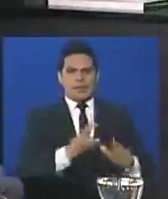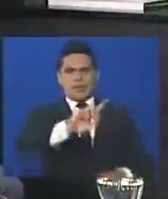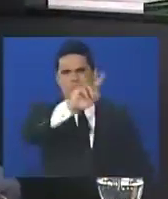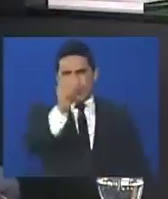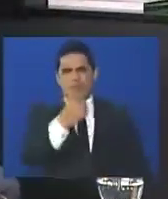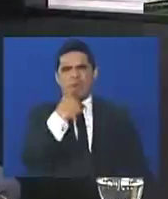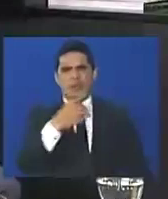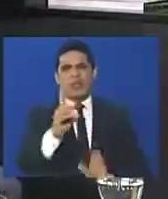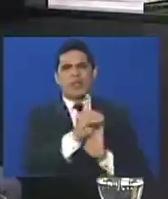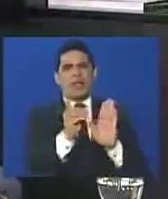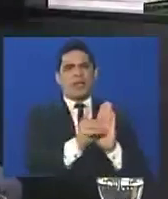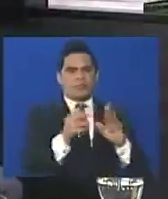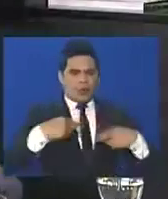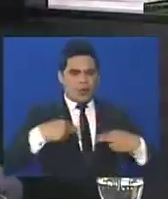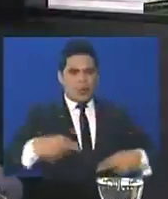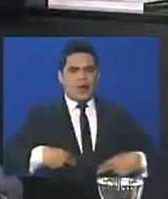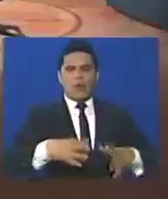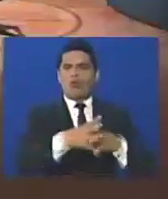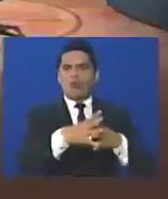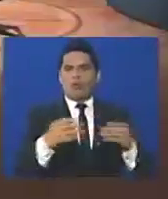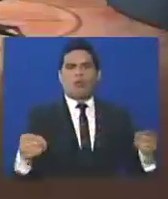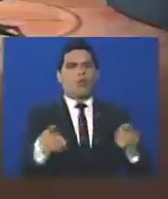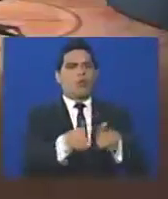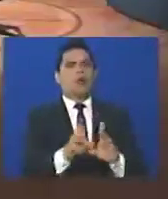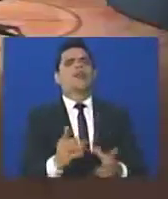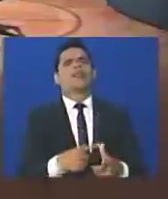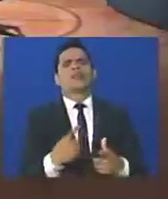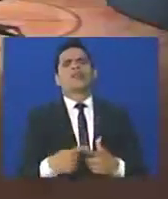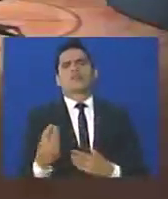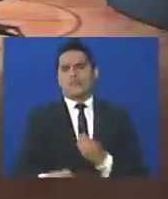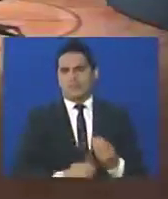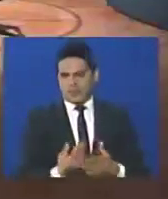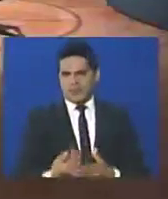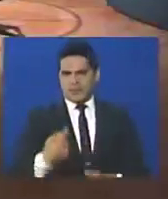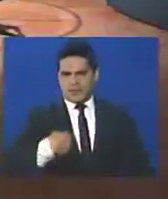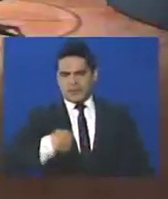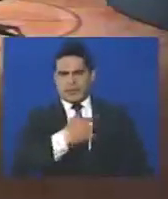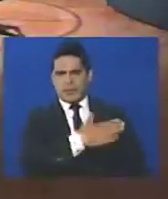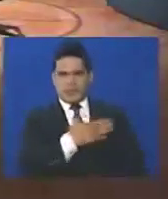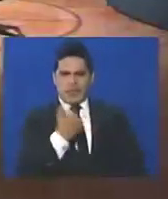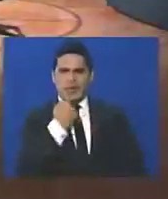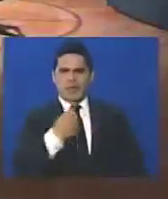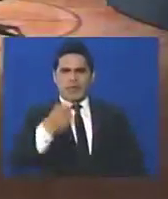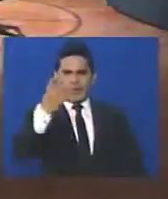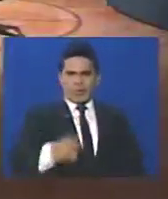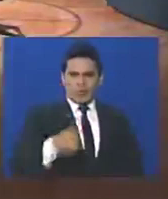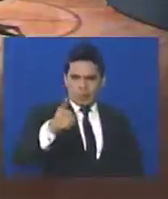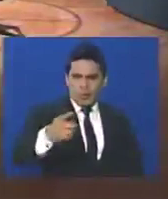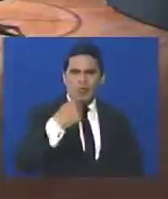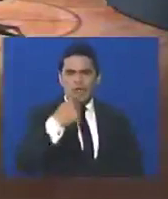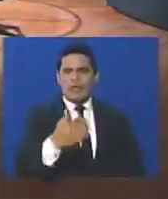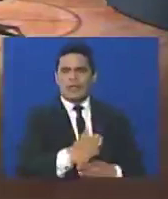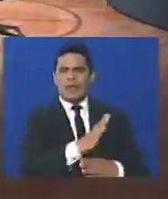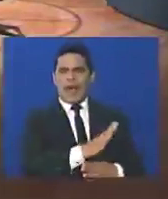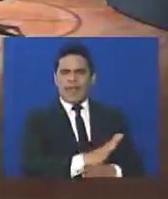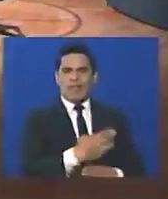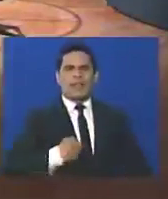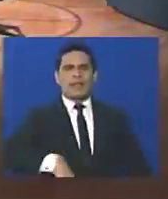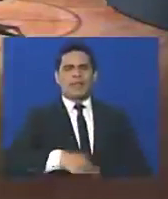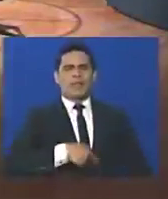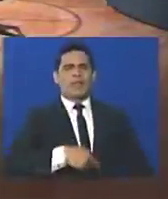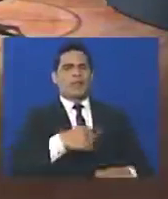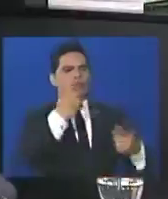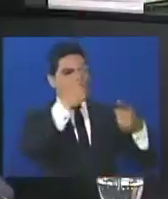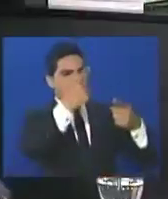Pero derechos humanos tenemos todos, ¿cierto? Entonces, yo quiero agarrar ese elemento donde tú dices que empezamos a